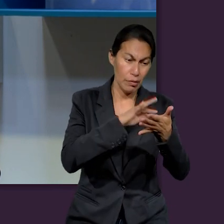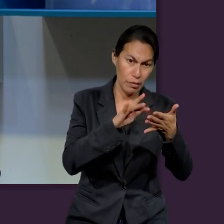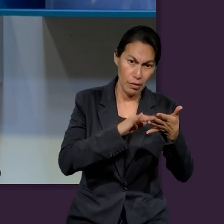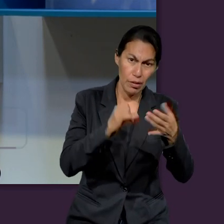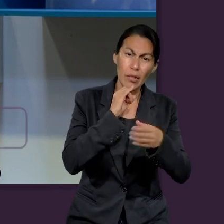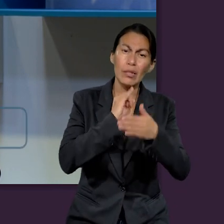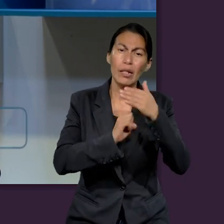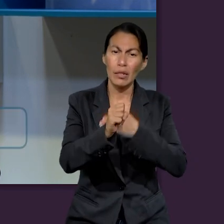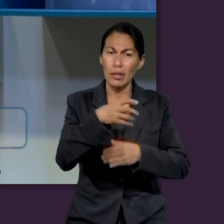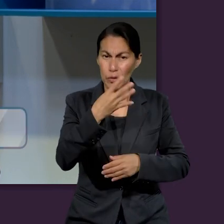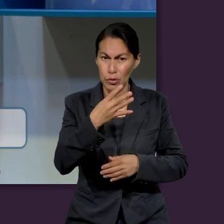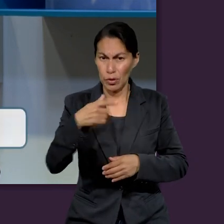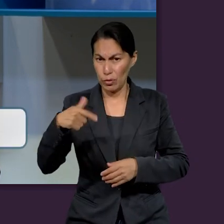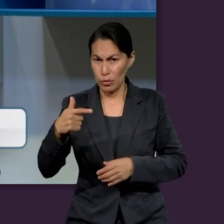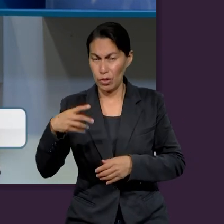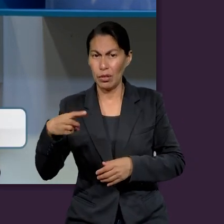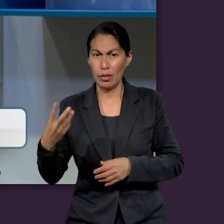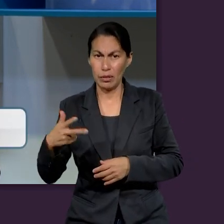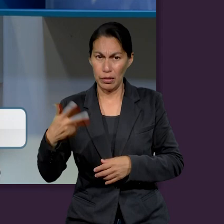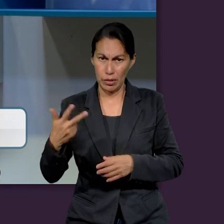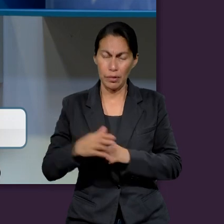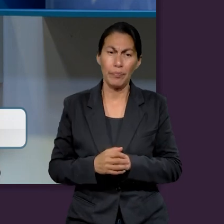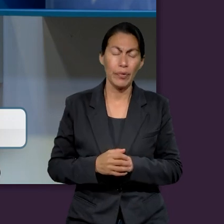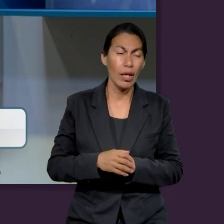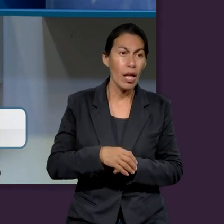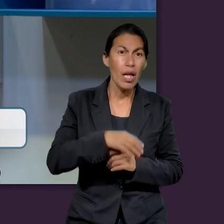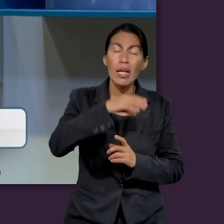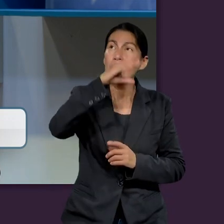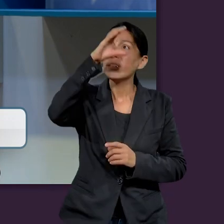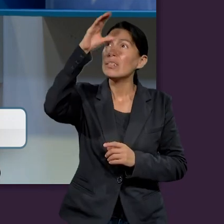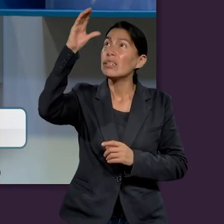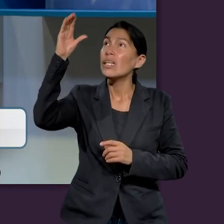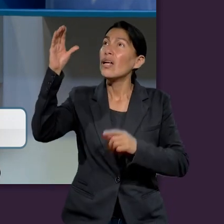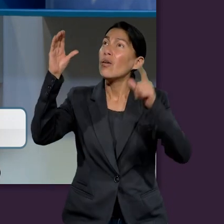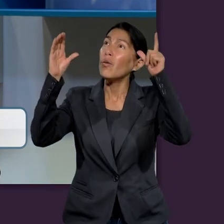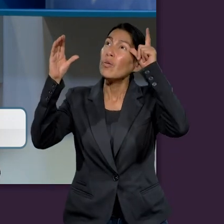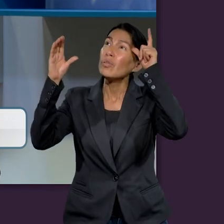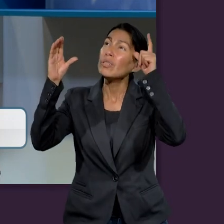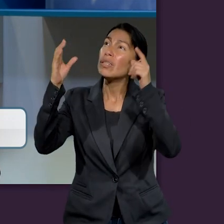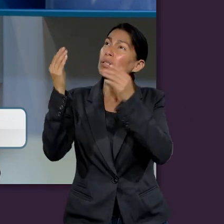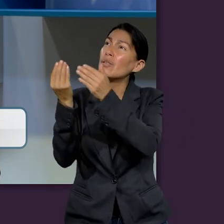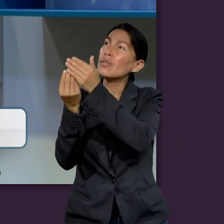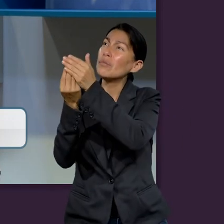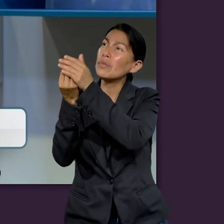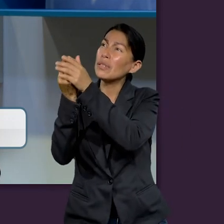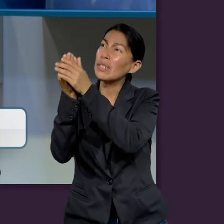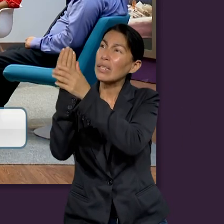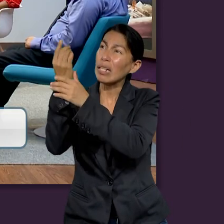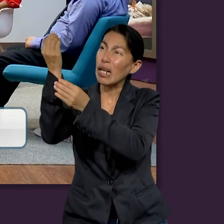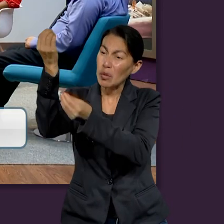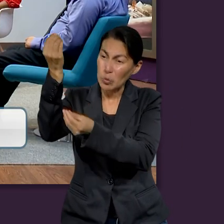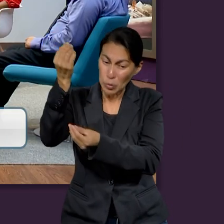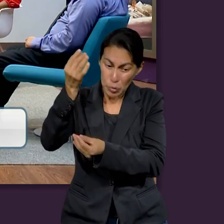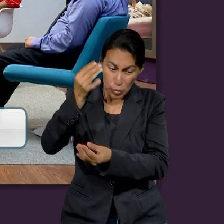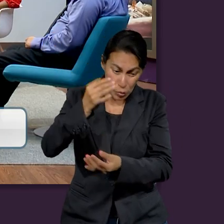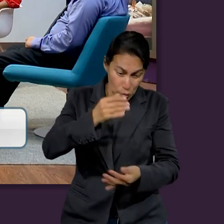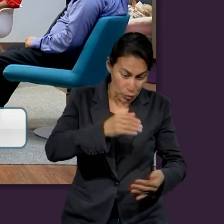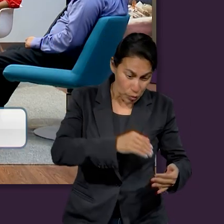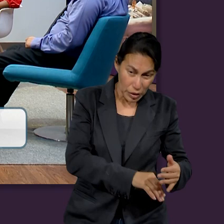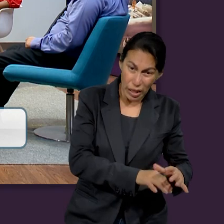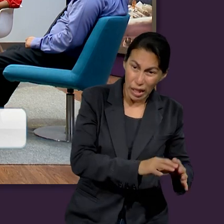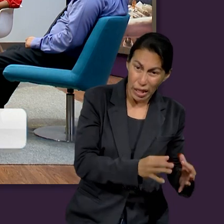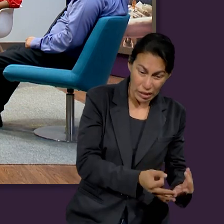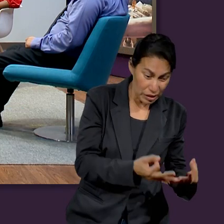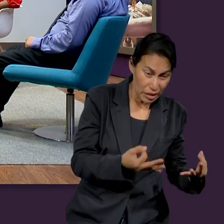¿Cómo caíste del cielo, oh lucero, hijo de la mañana? Y aquí está hablando de Lucifer, el que ahora es Satanás, que Satanás significa